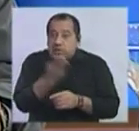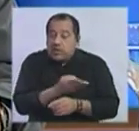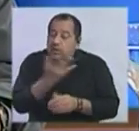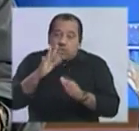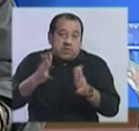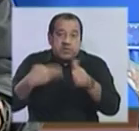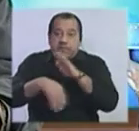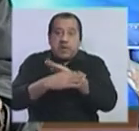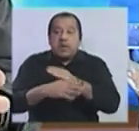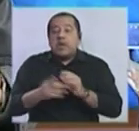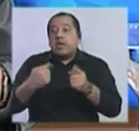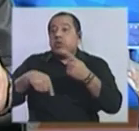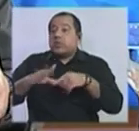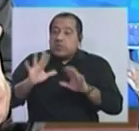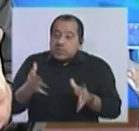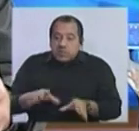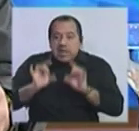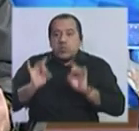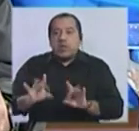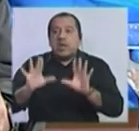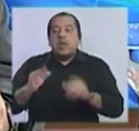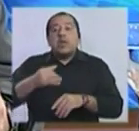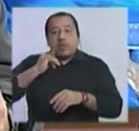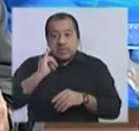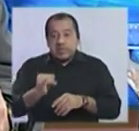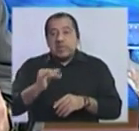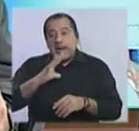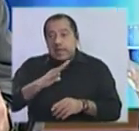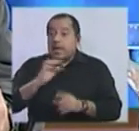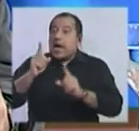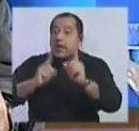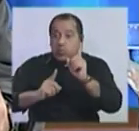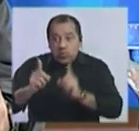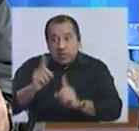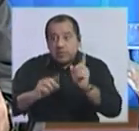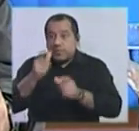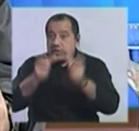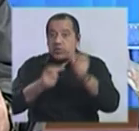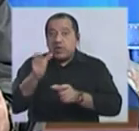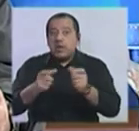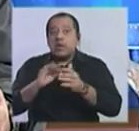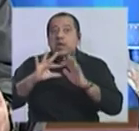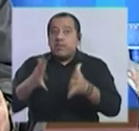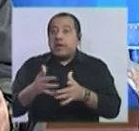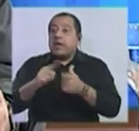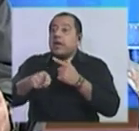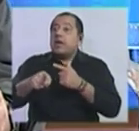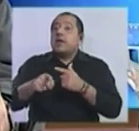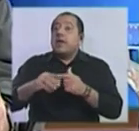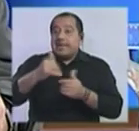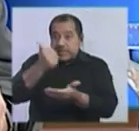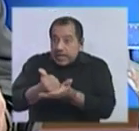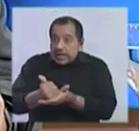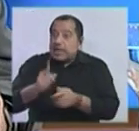Y parece bastante natural. Lo que sí sucede es que hay algunos que estaban candidatados para salir y no salieron.